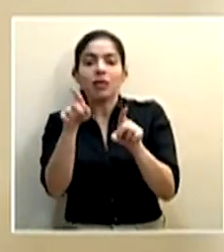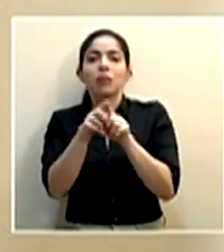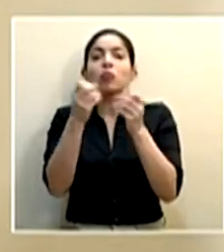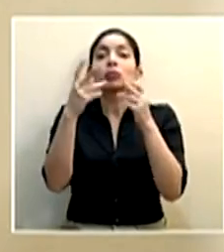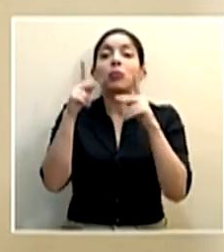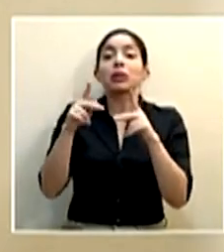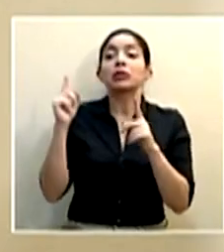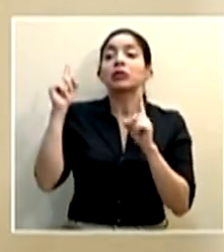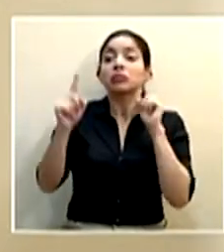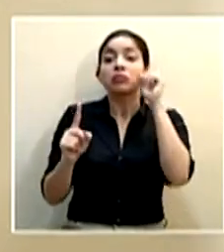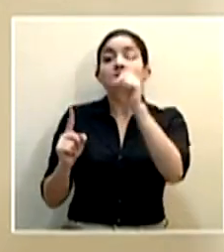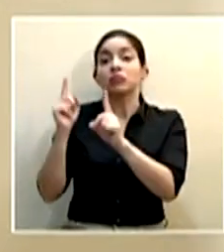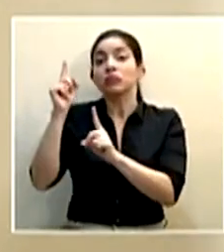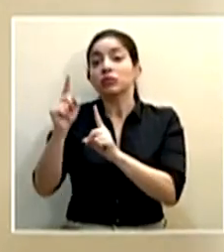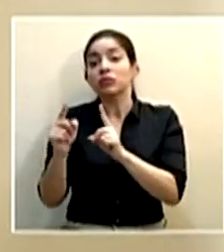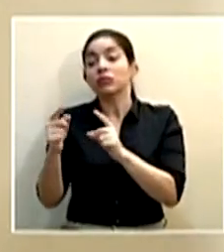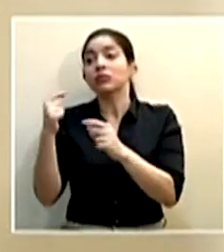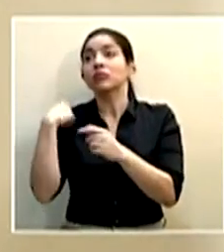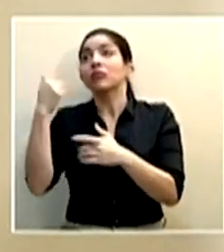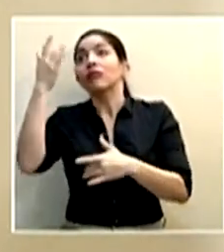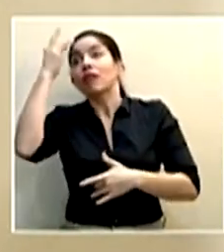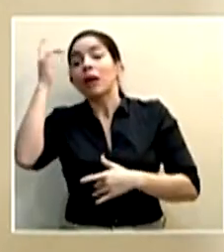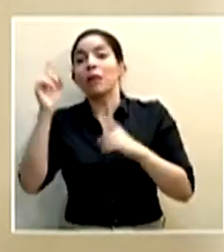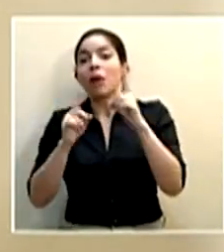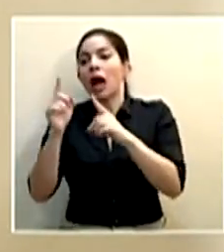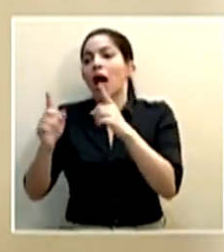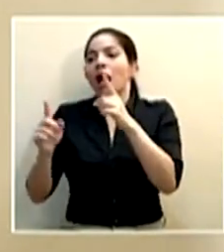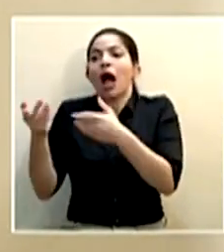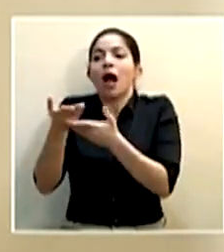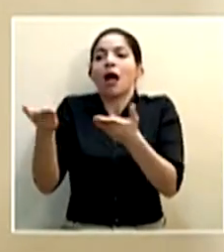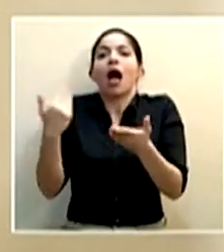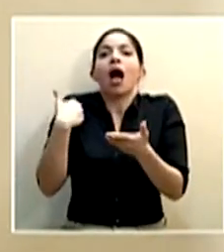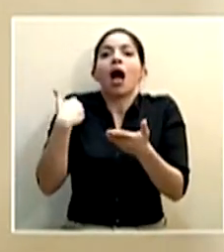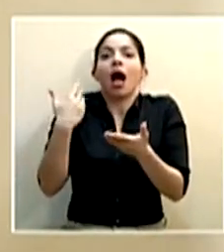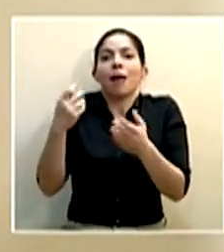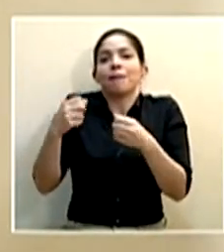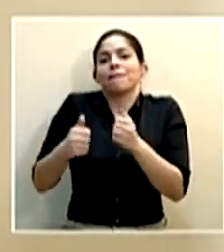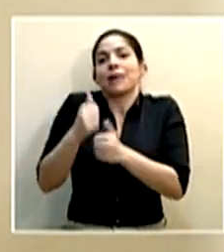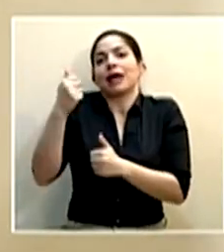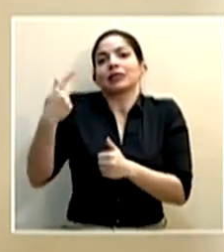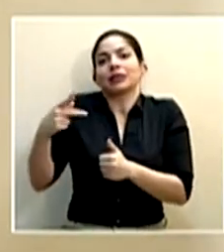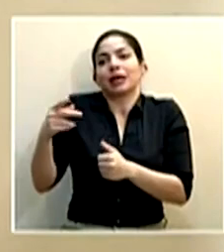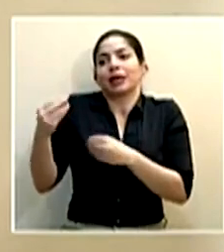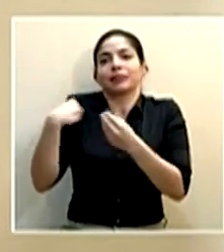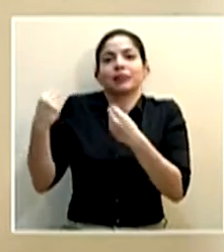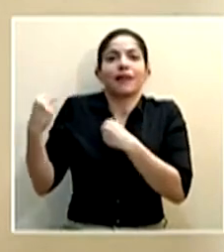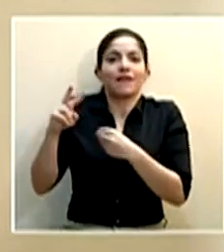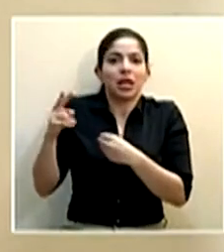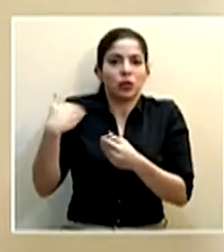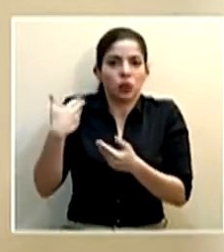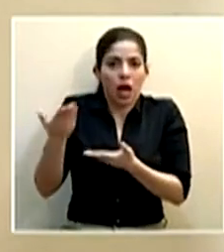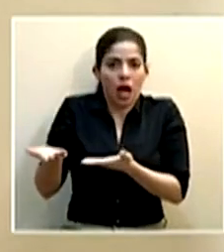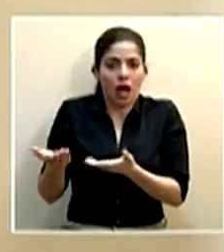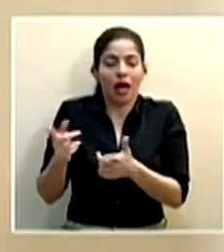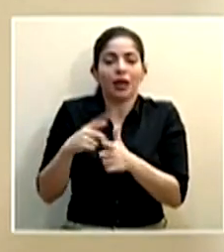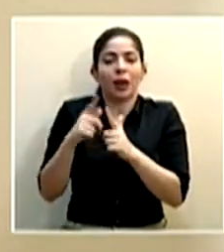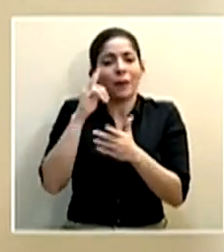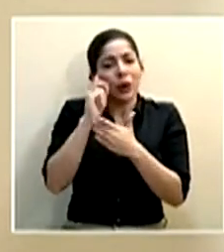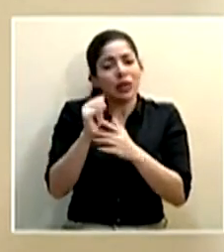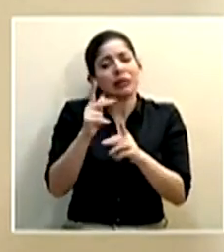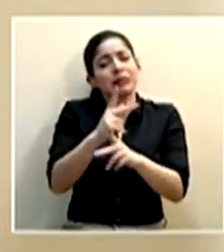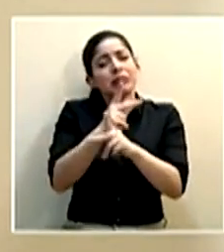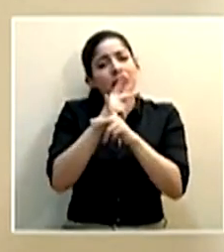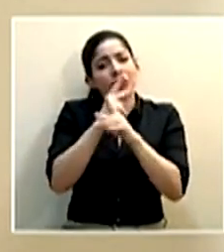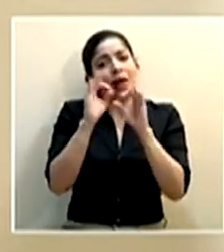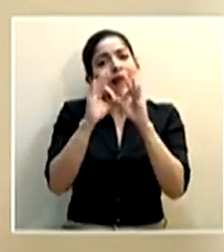consultando o acudiendo a esos lugares y por la misma dinámica puede haber o hay un aumento en el riesgo de exposición al virus. Entonces, en ese sentido, queremos también proteger a